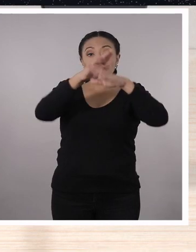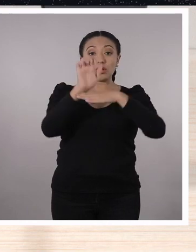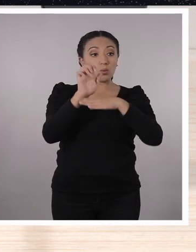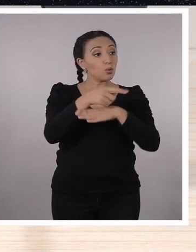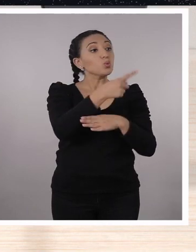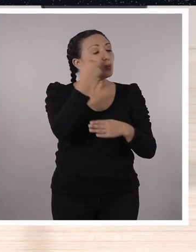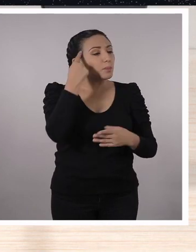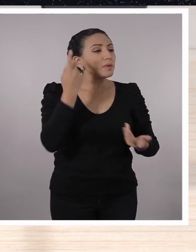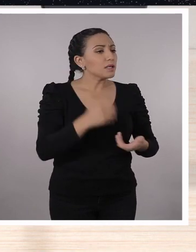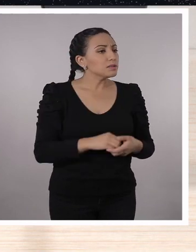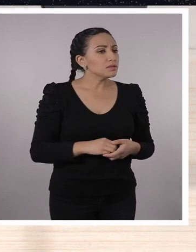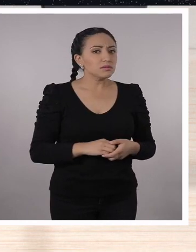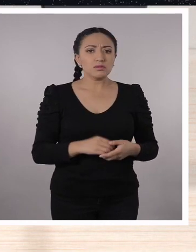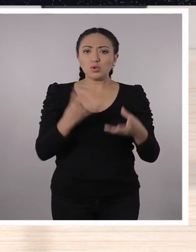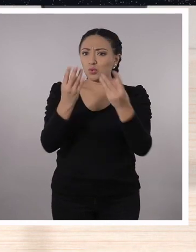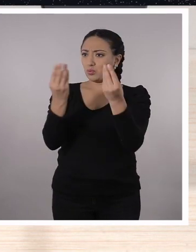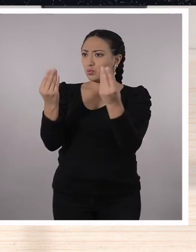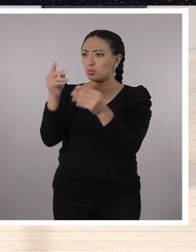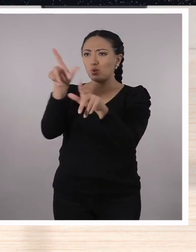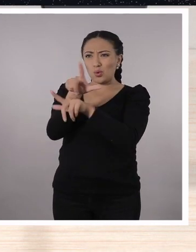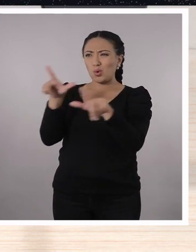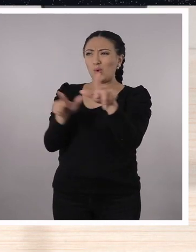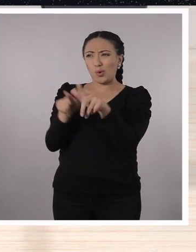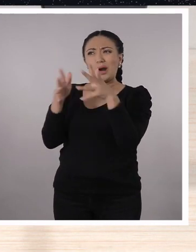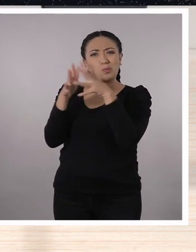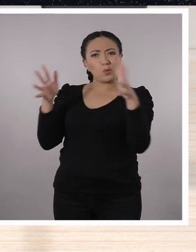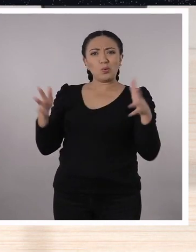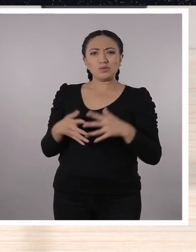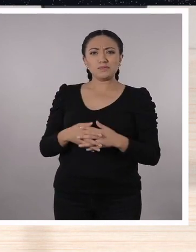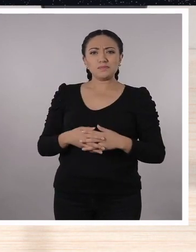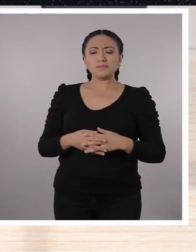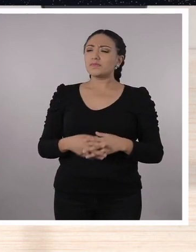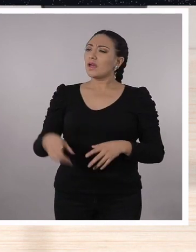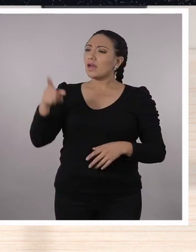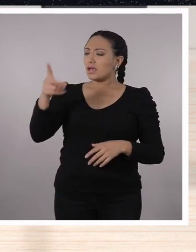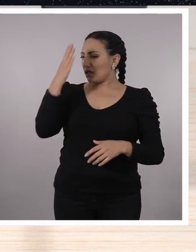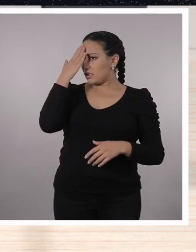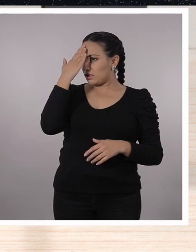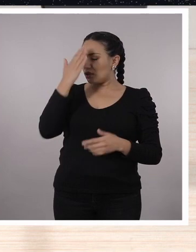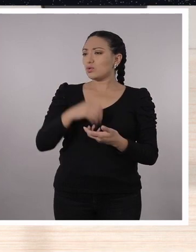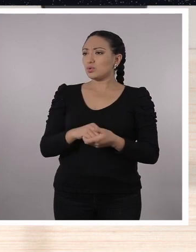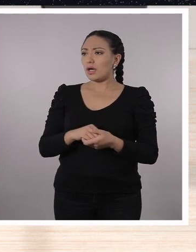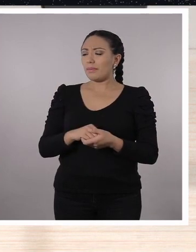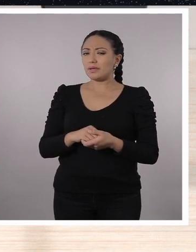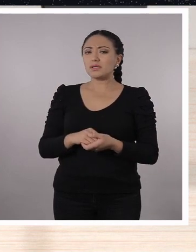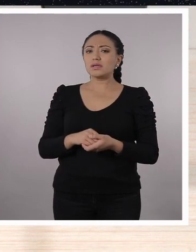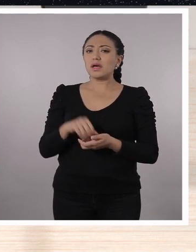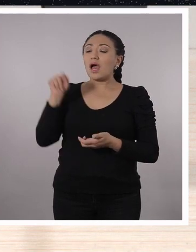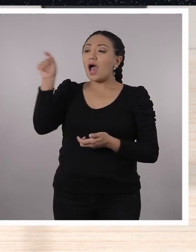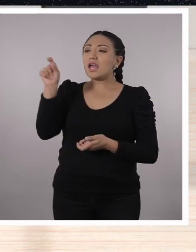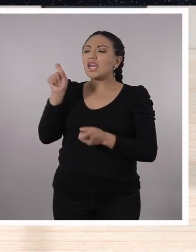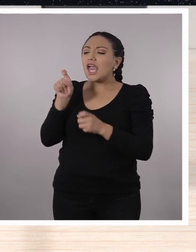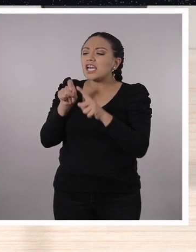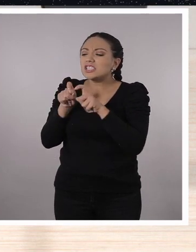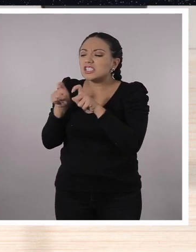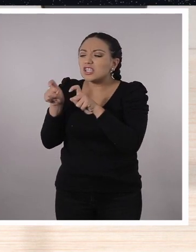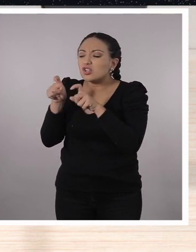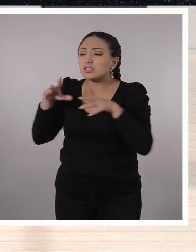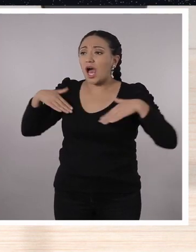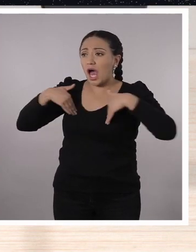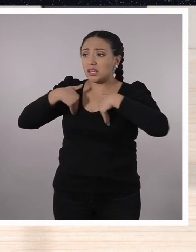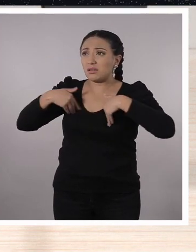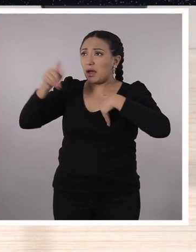tiene el Ecuador. ¿Qué le parece? Oh, son un montón de áreas, ¿no es cierto? Son bastantes. ¿Y sabías tú, Nelly, tal vez, cuántos insectos hay en esas áreas?